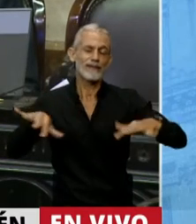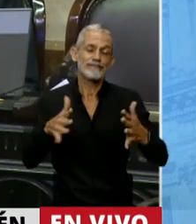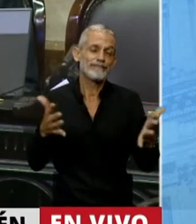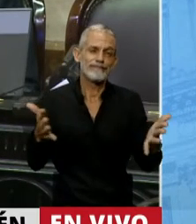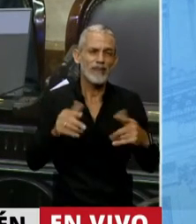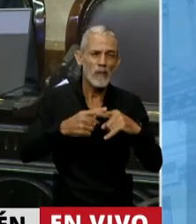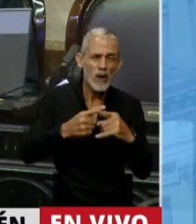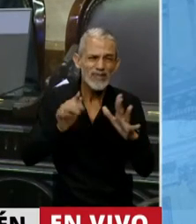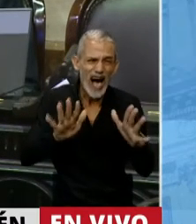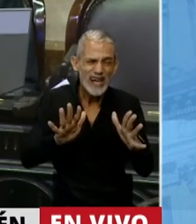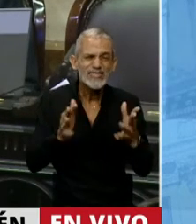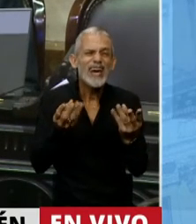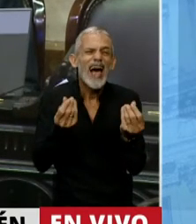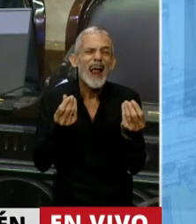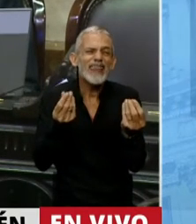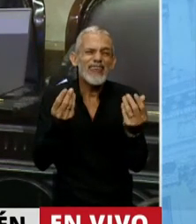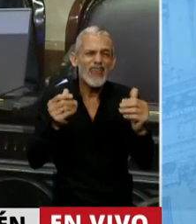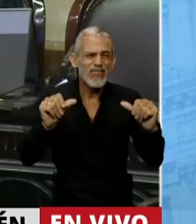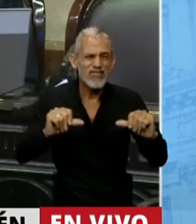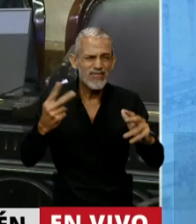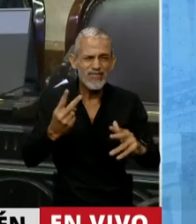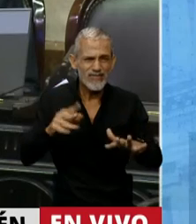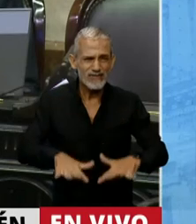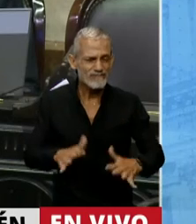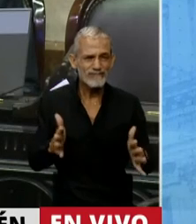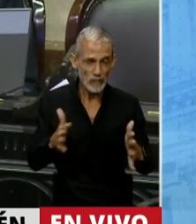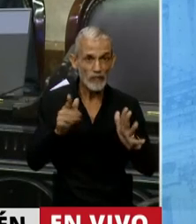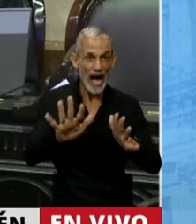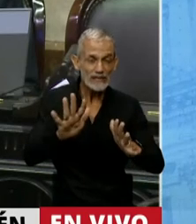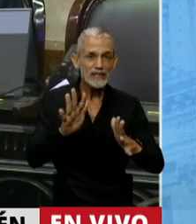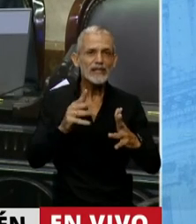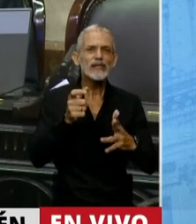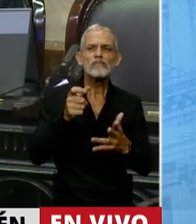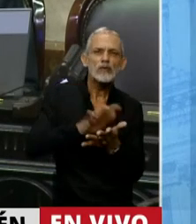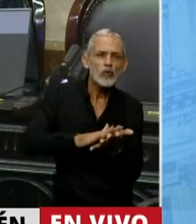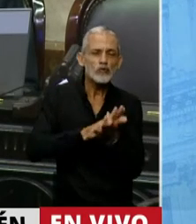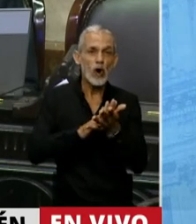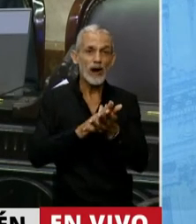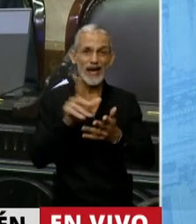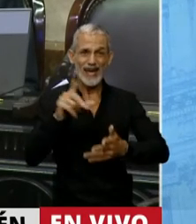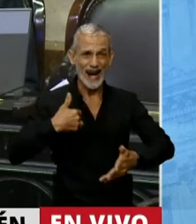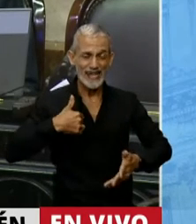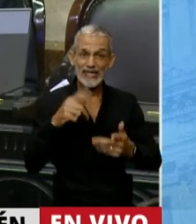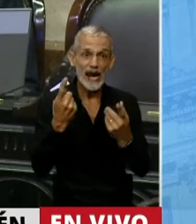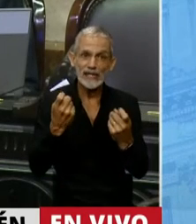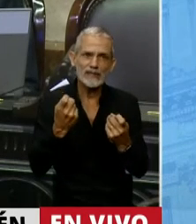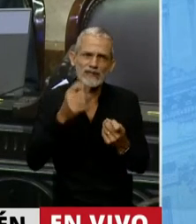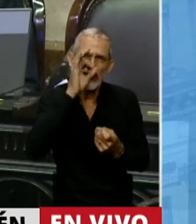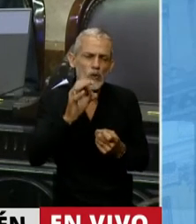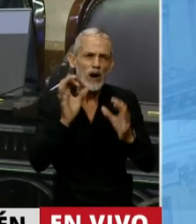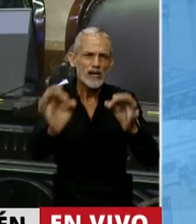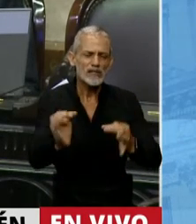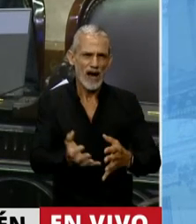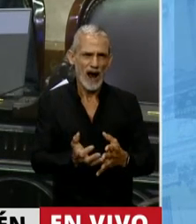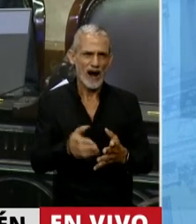bajísima calidad, que nubla la visión para construir las respuestas que el país necesita y que sin lugar a dudas es